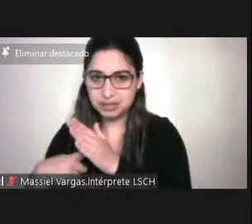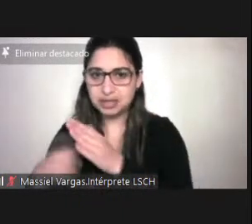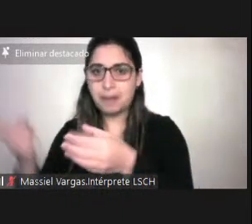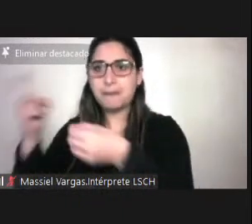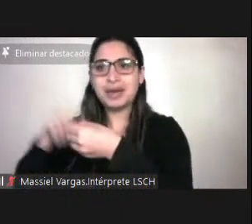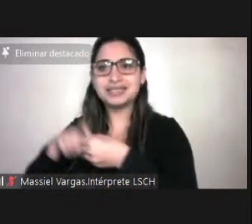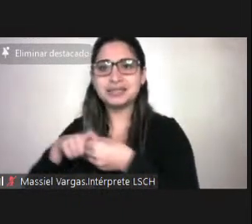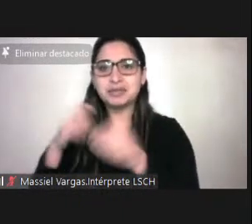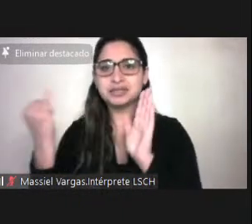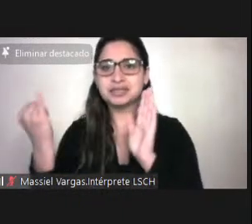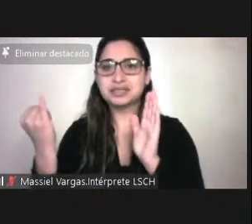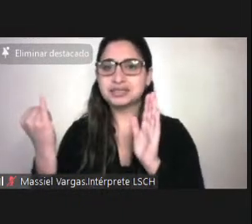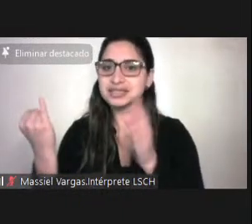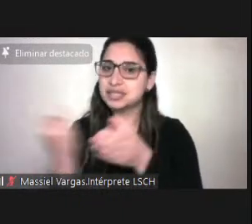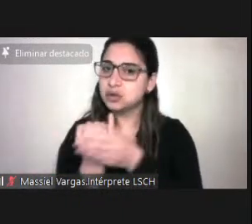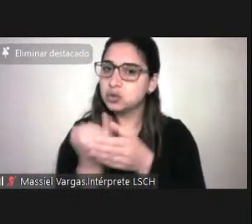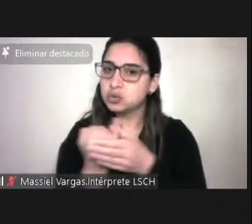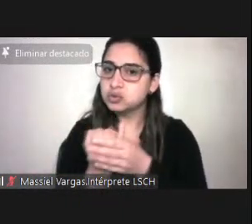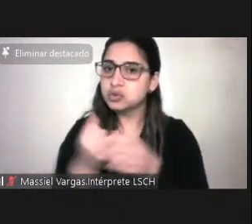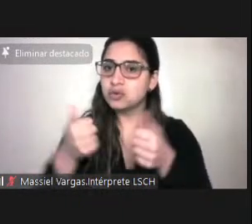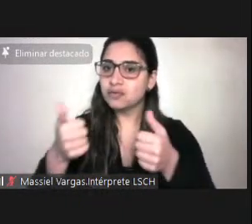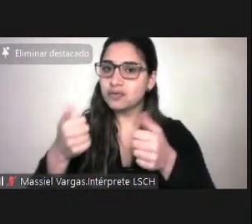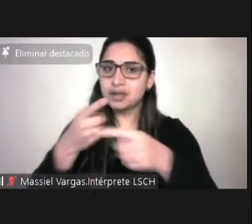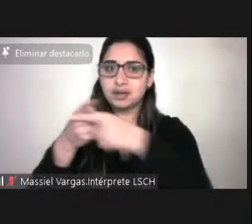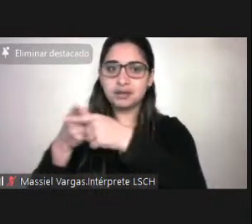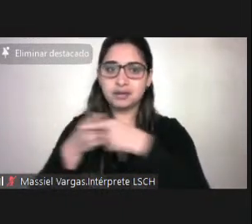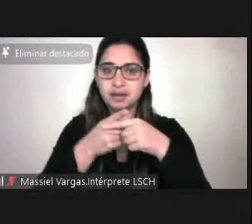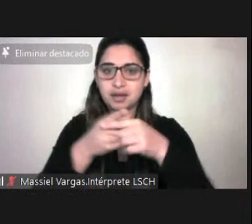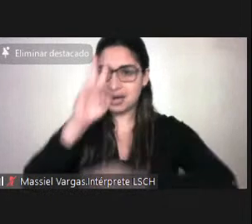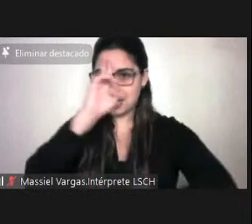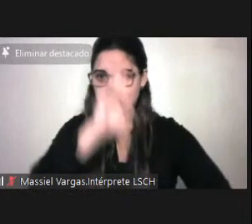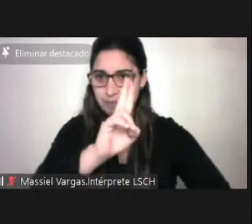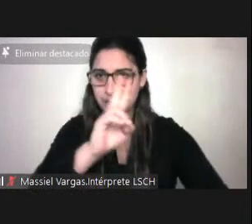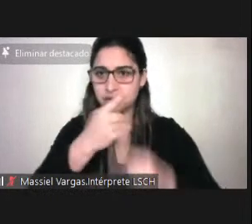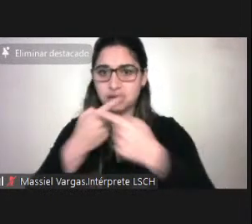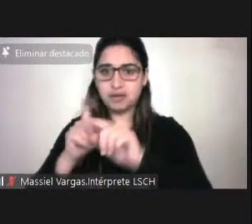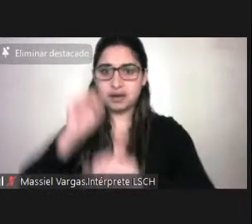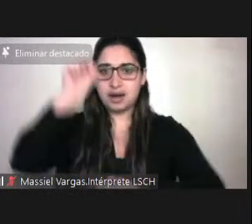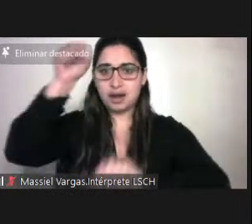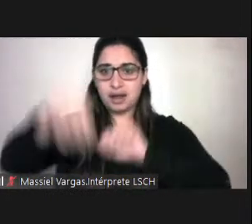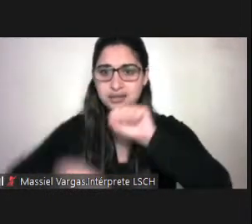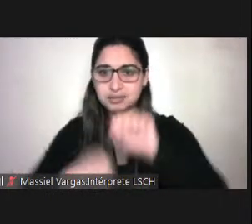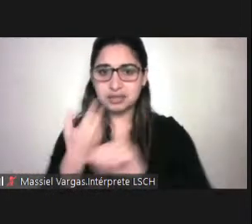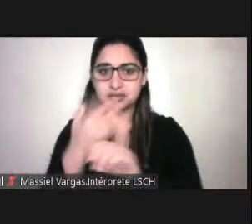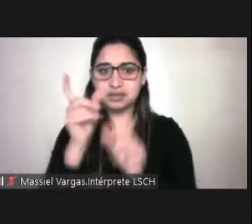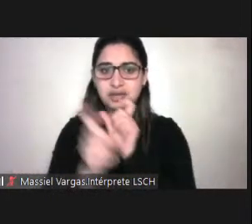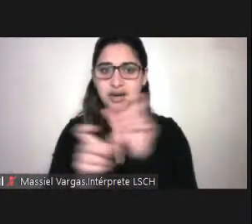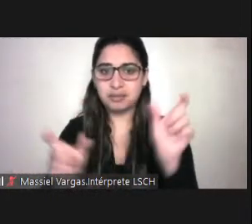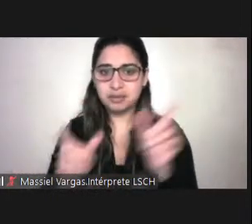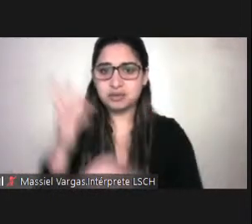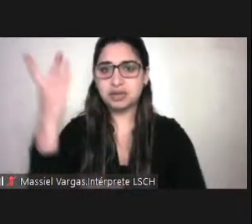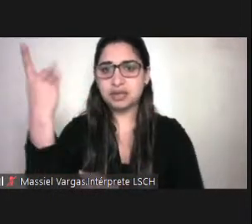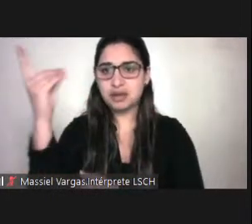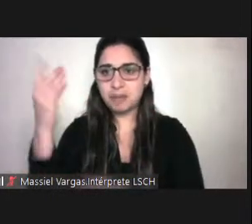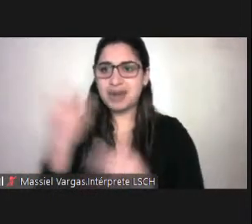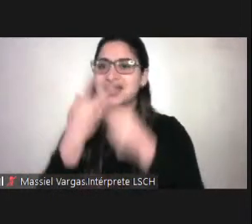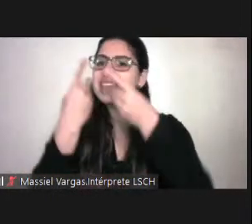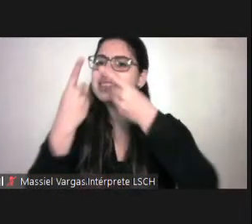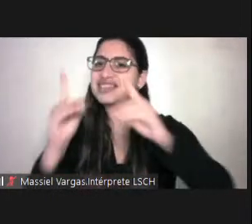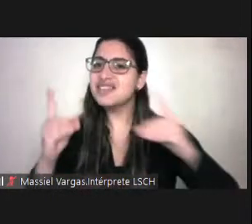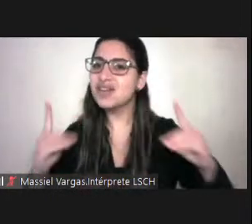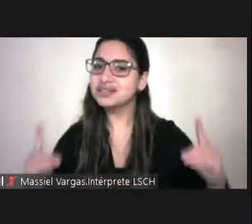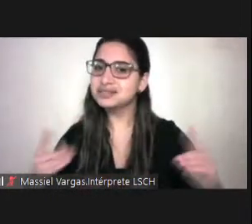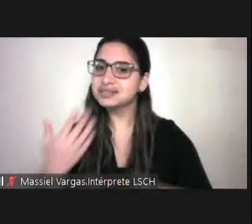plena y efectiva en la sociedad, el respeto por la diferencia, la aceptación de las personas con discapacidad como parte de la diversidad y condición